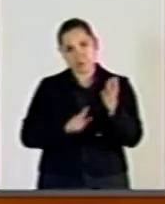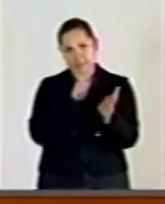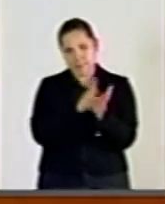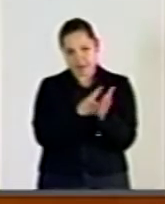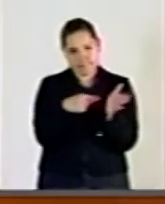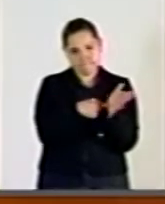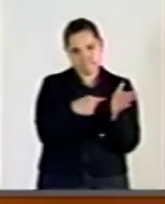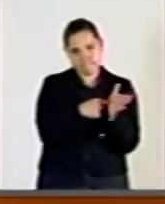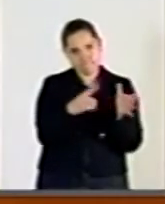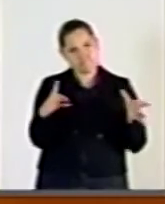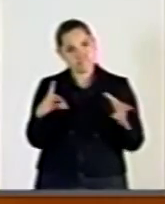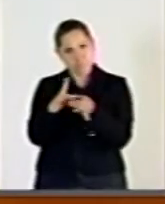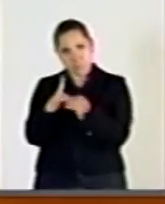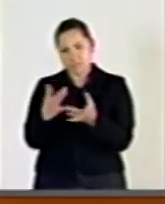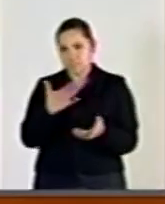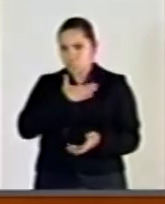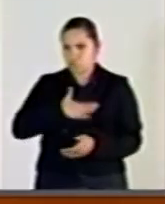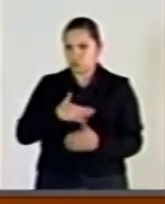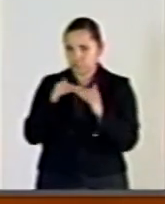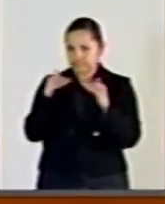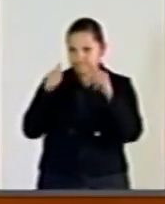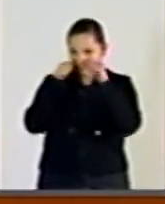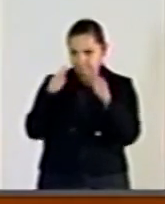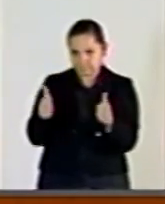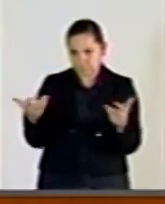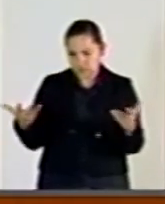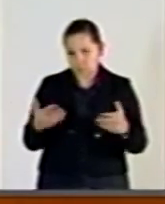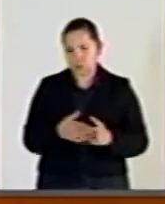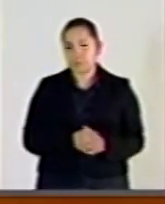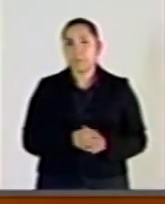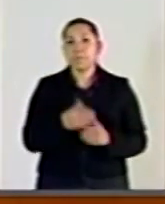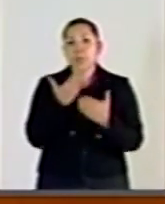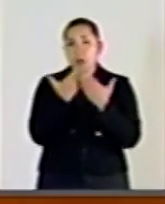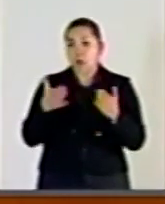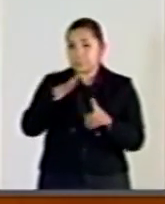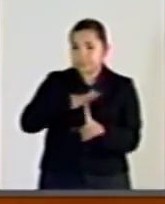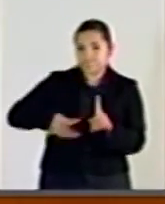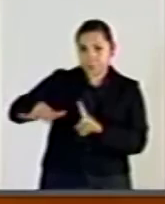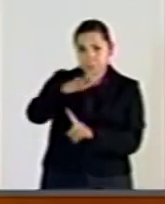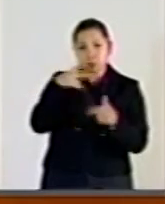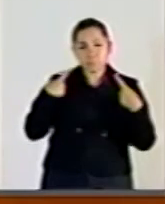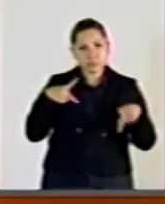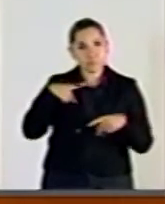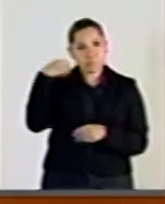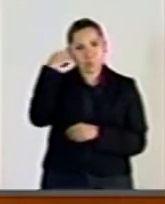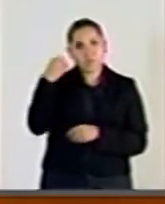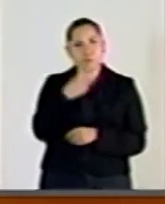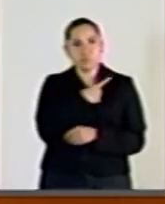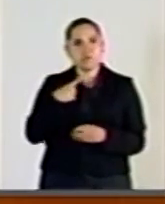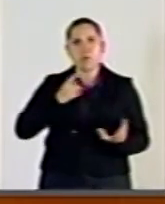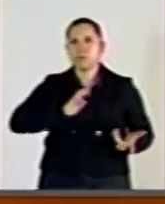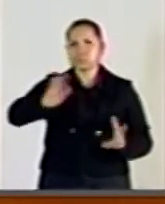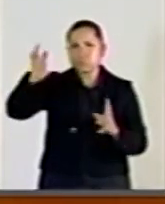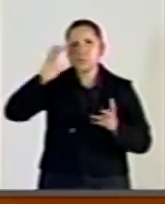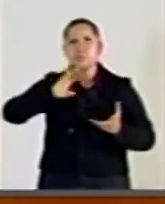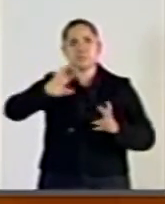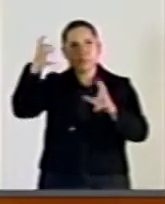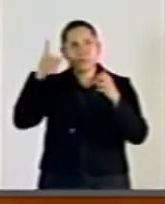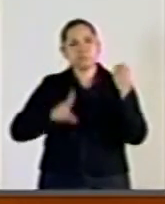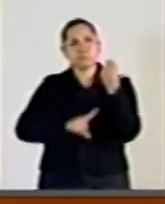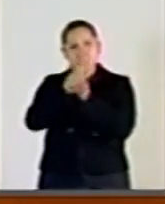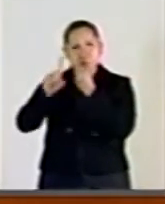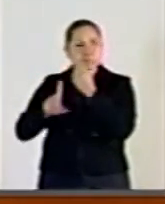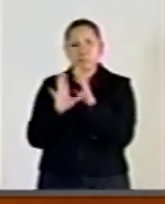La vida en Oaxaca debe volver a la normalidad y sus habitantes gozar plenamente de todos los